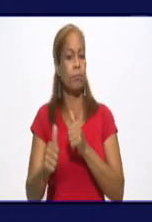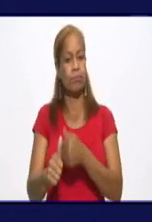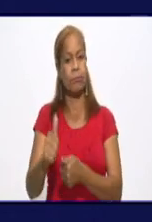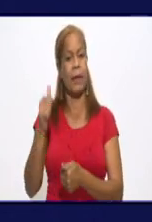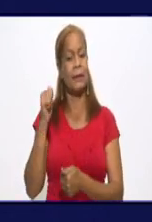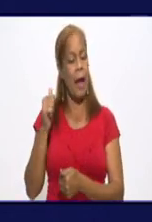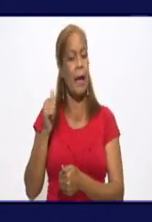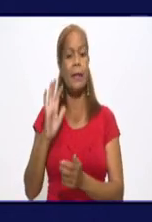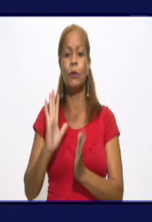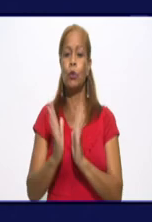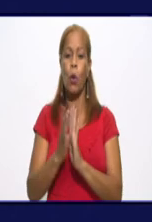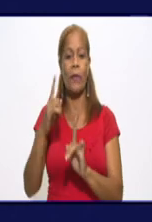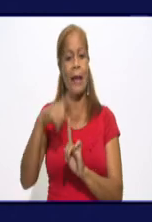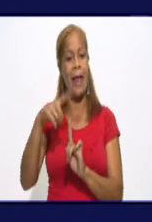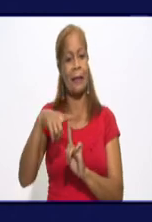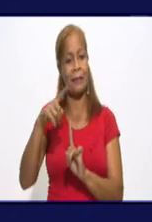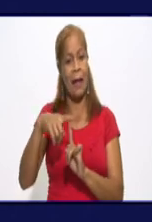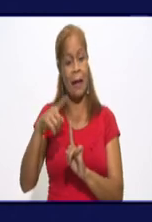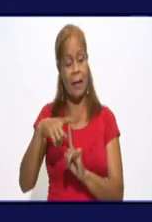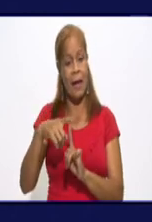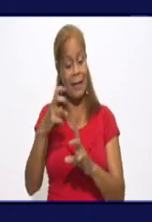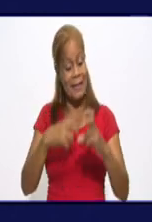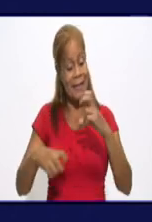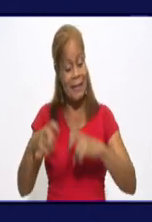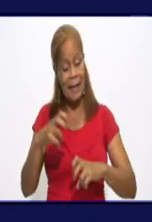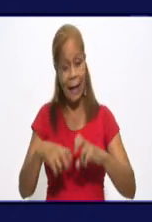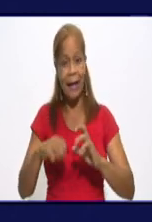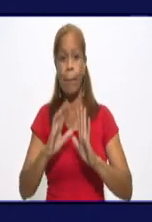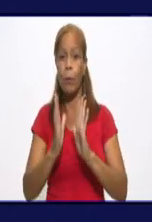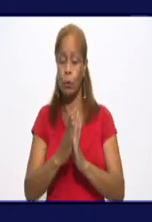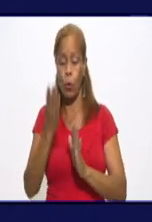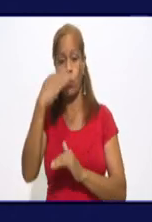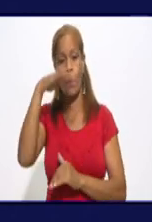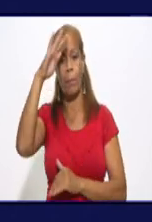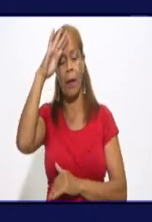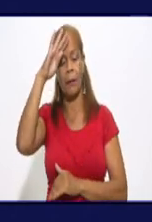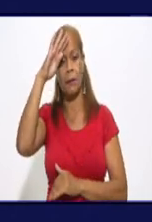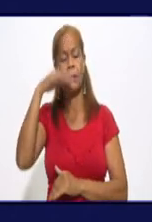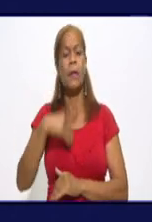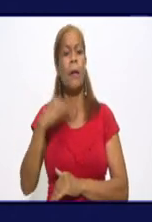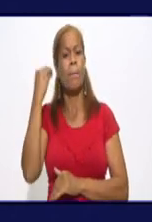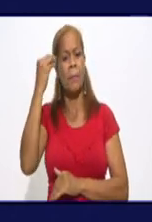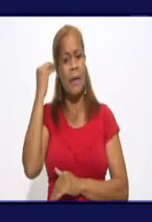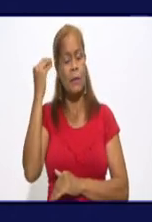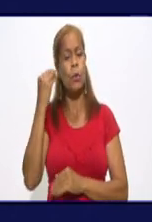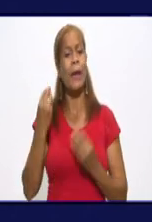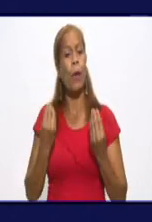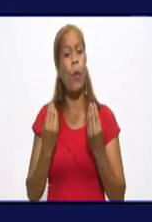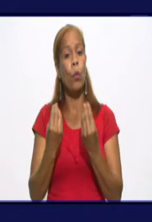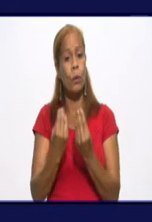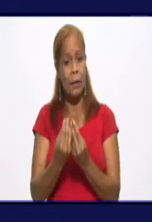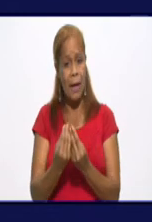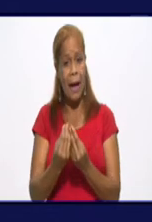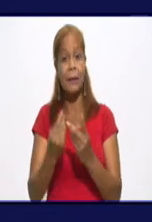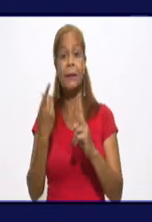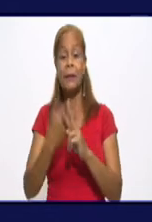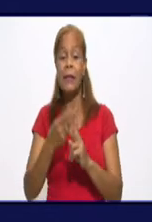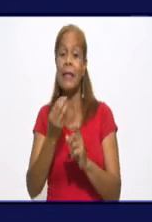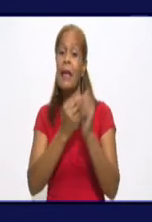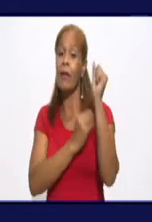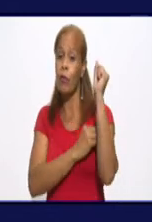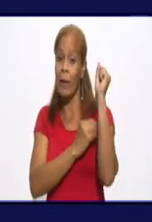tareas fundamentales que hoy se llequean por el país. Creo que con unidad y con esfuerzo, como nuestro presidente ha